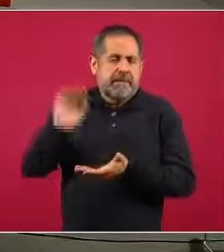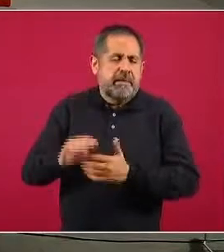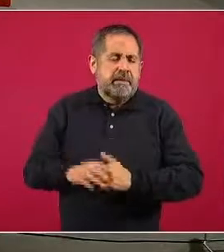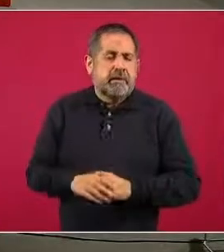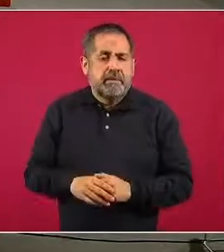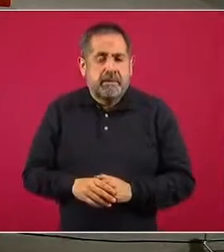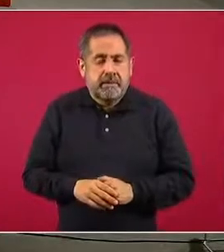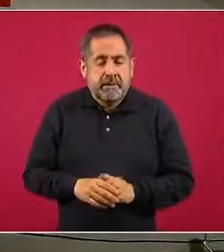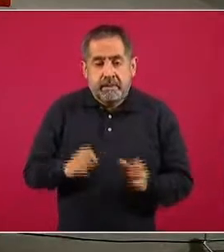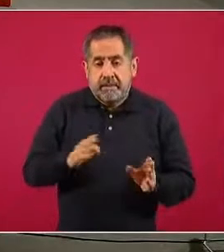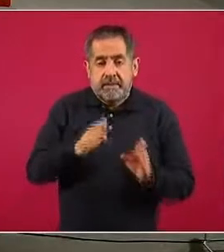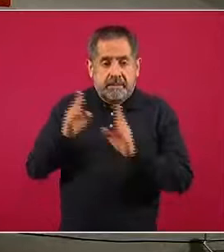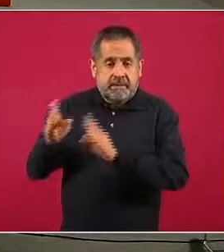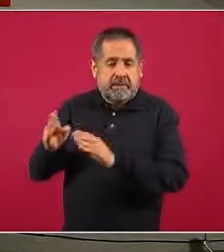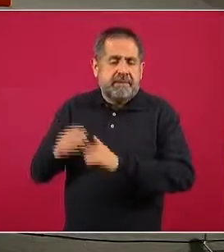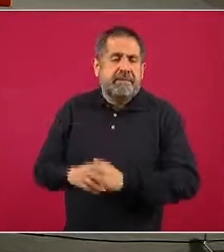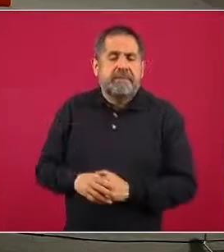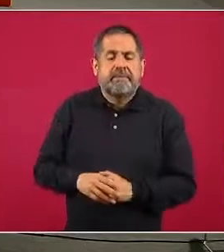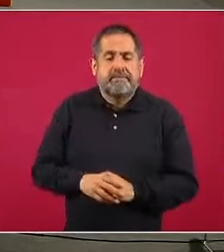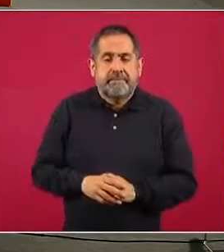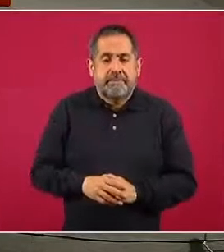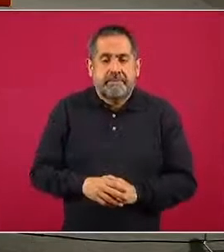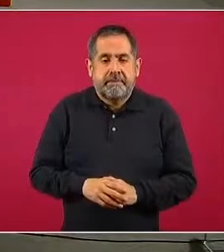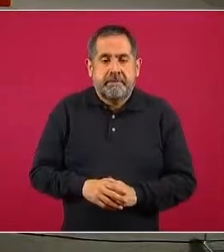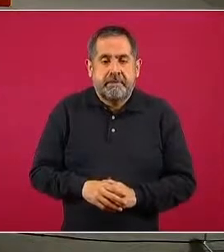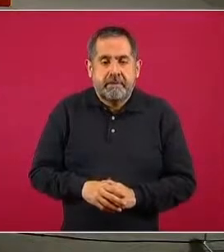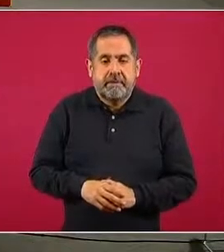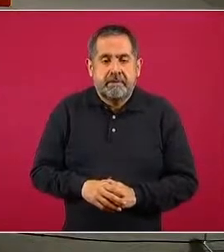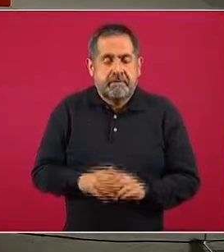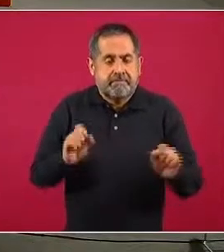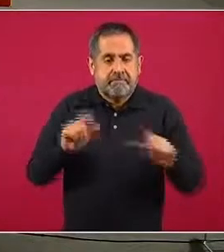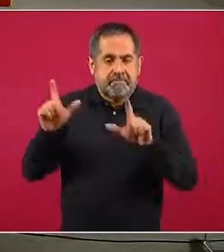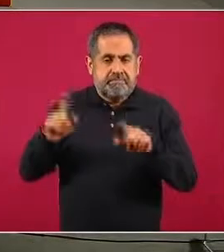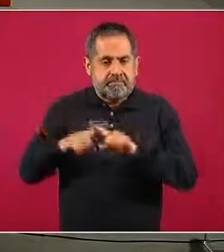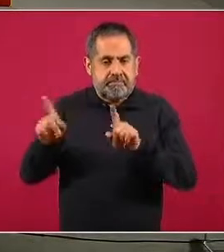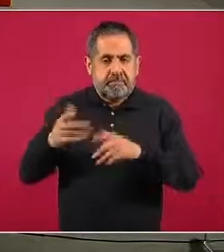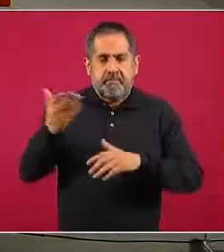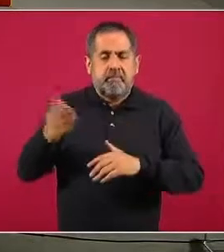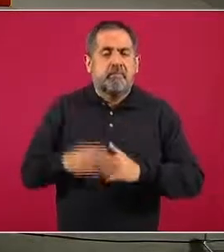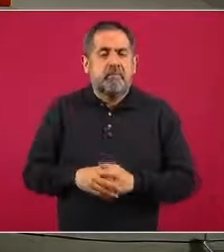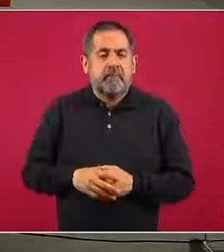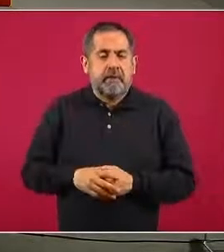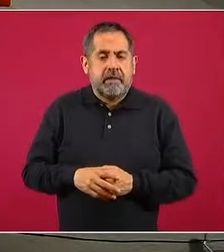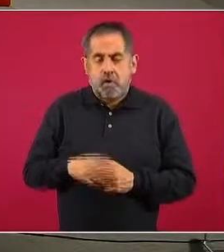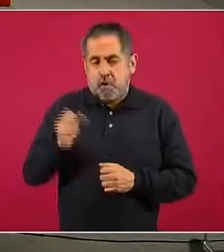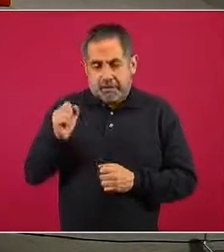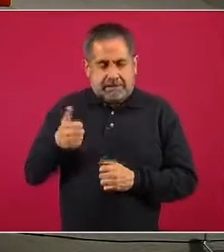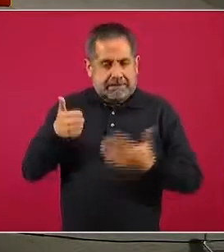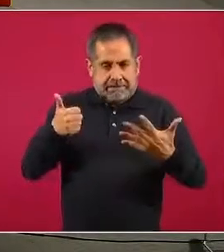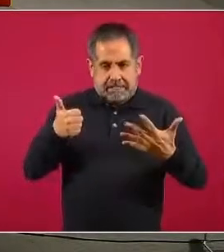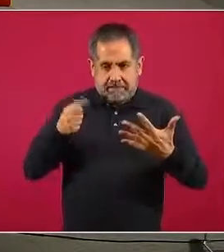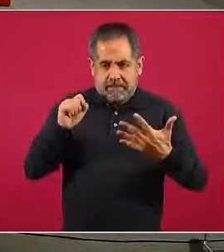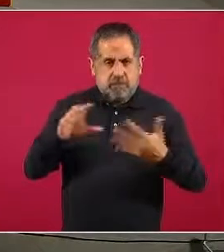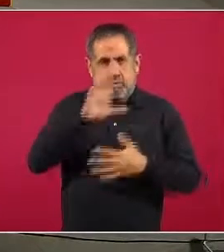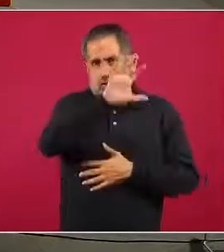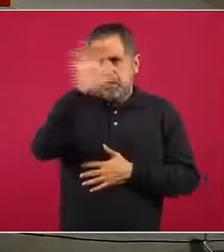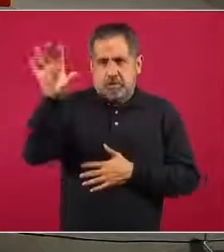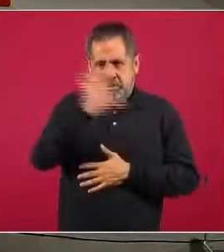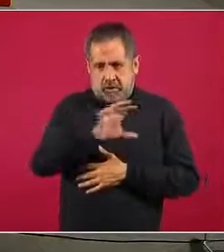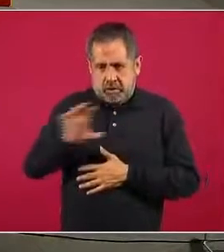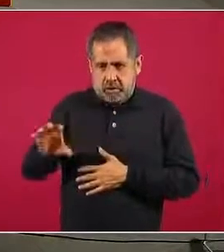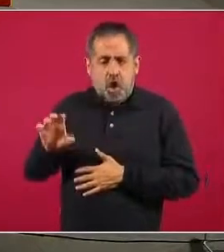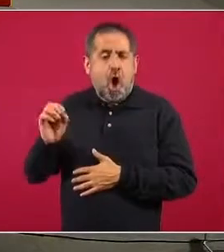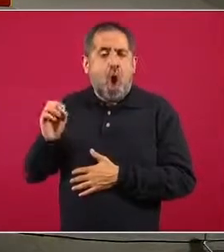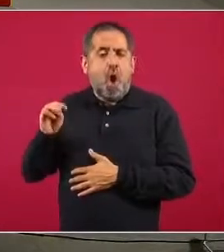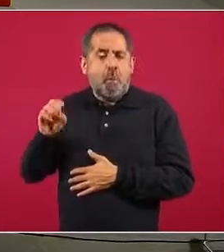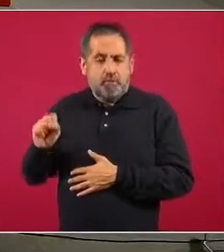Si vemos la siguiente diapositiva, vemos nuevamente a estas seis regiones de la OMS, pero